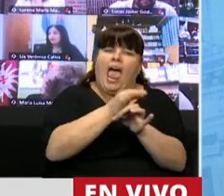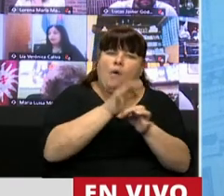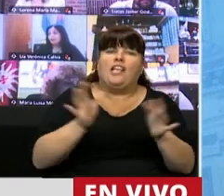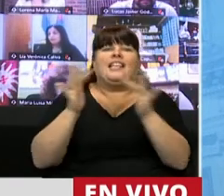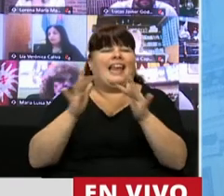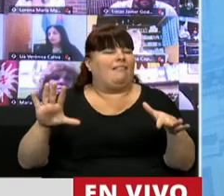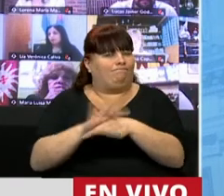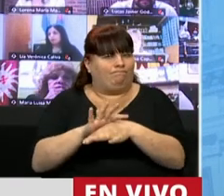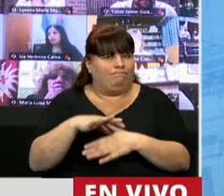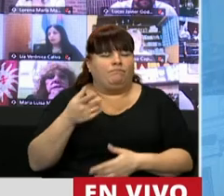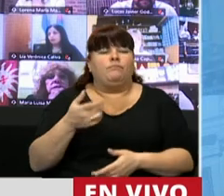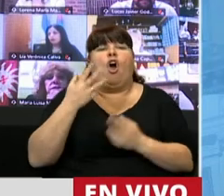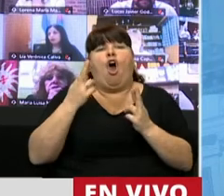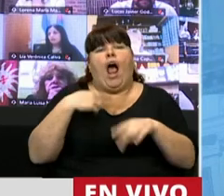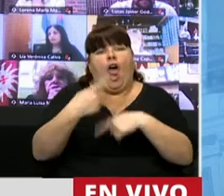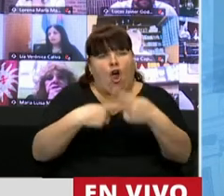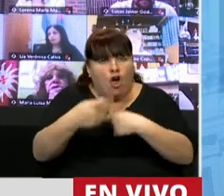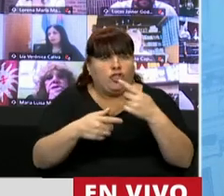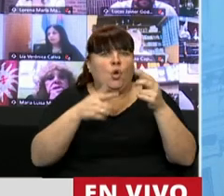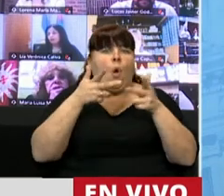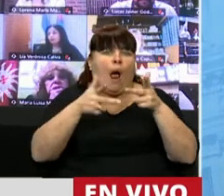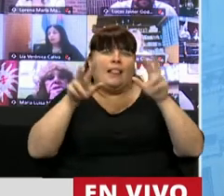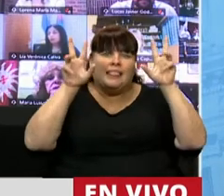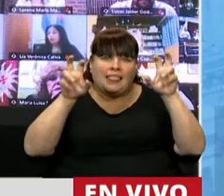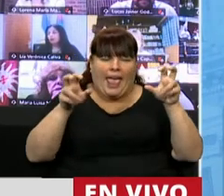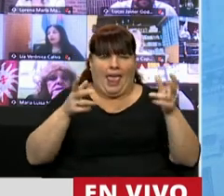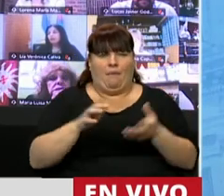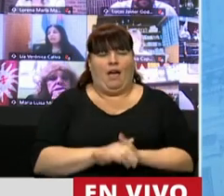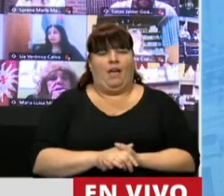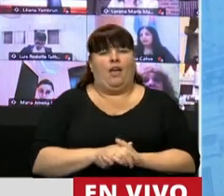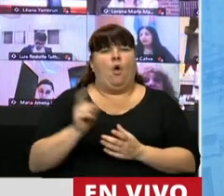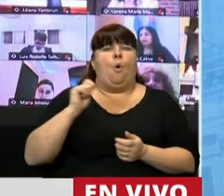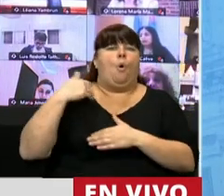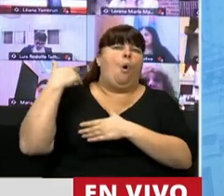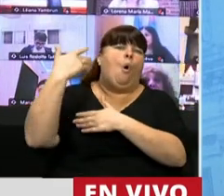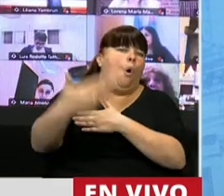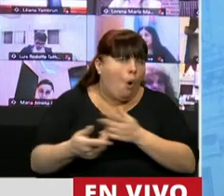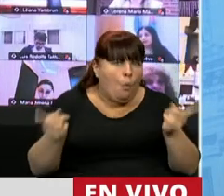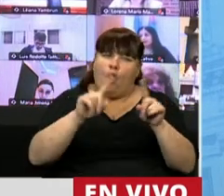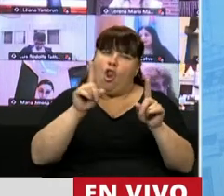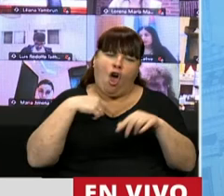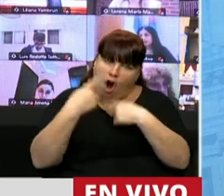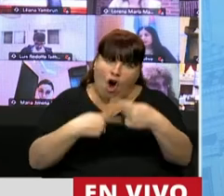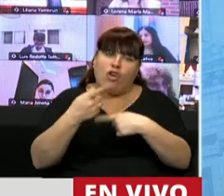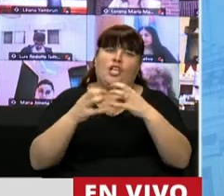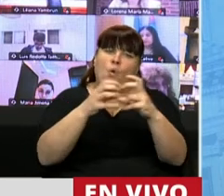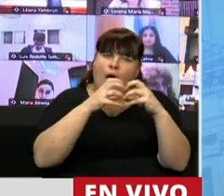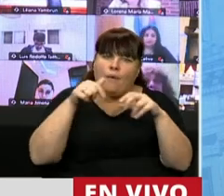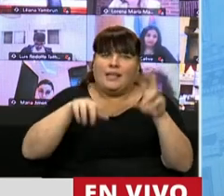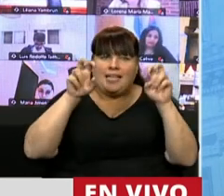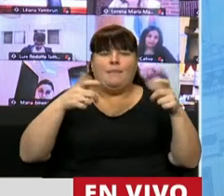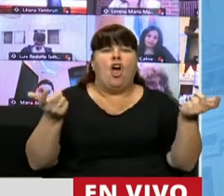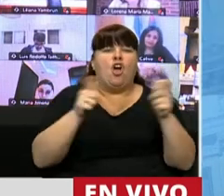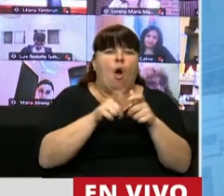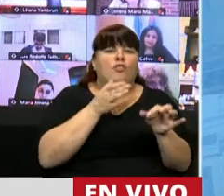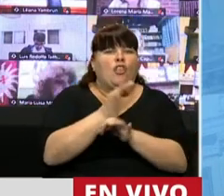Esperemos que podamos seguir hablando de estos temas, que no pasen tantos meses, y que podamos seguir hablando de estos temas en